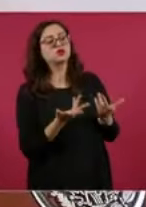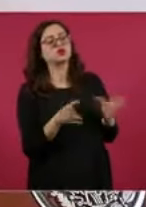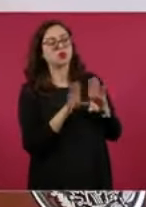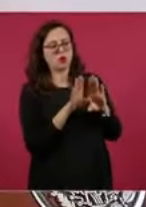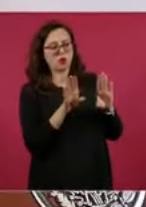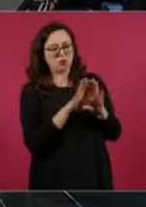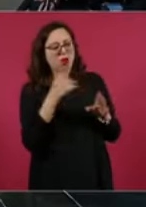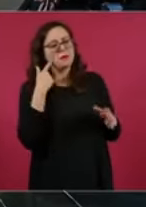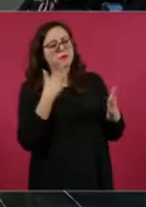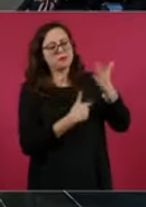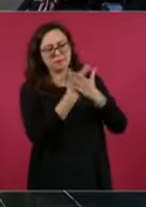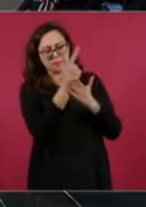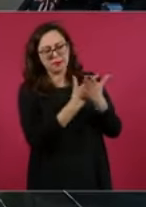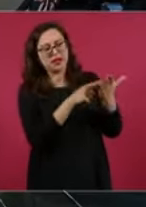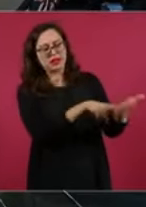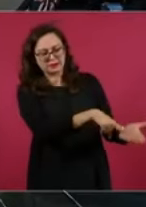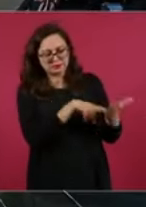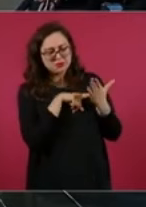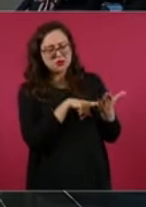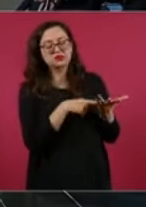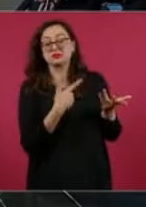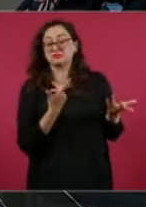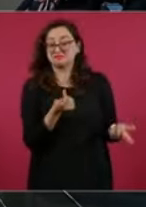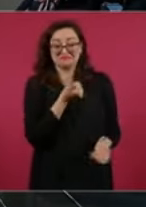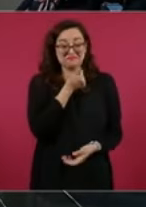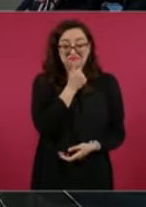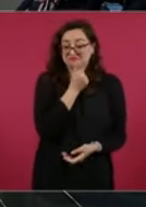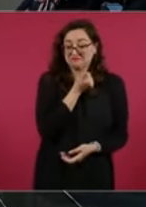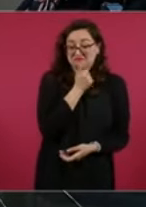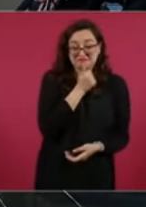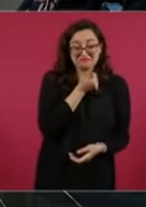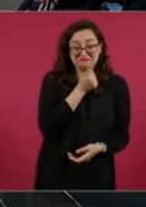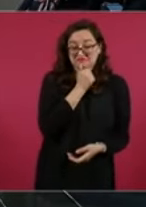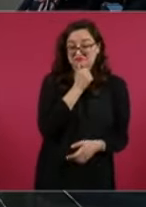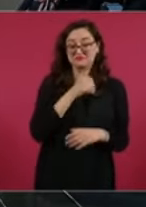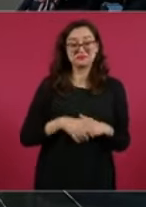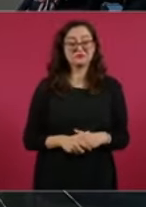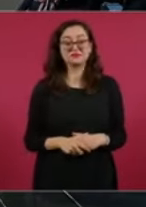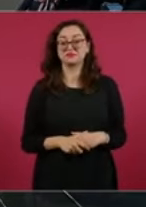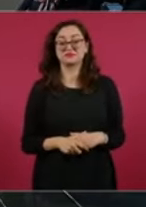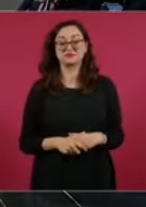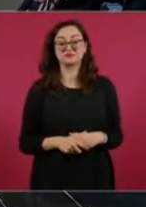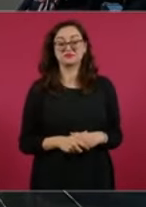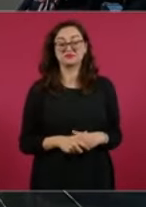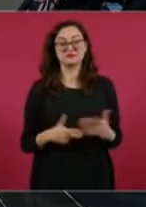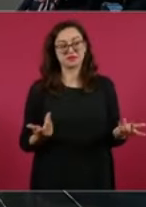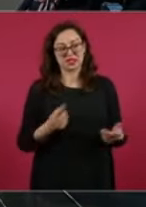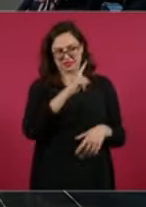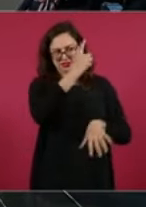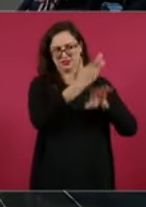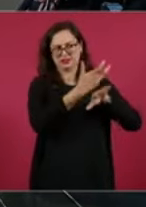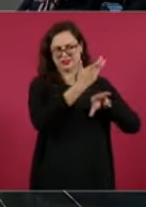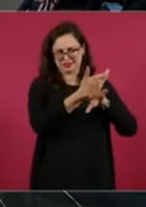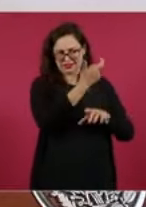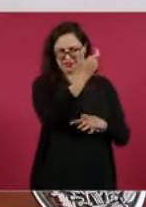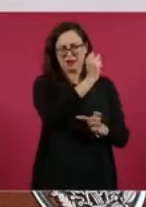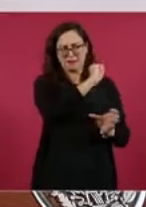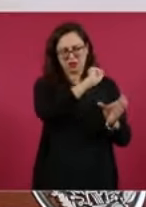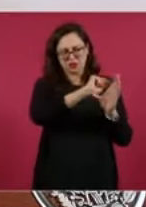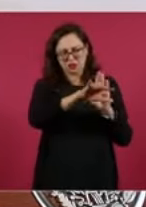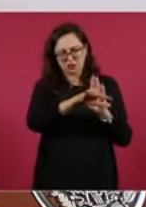cómo destinó ese dinero, cuánto dinero recibió el extranjero, cuánto dinero